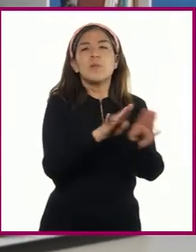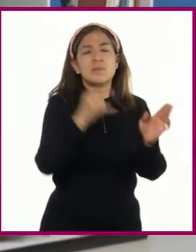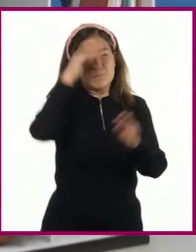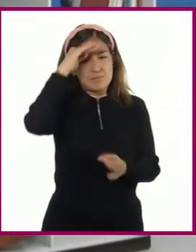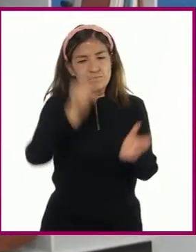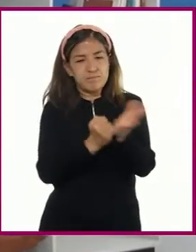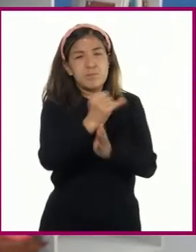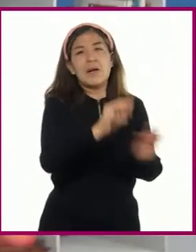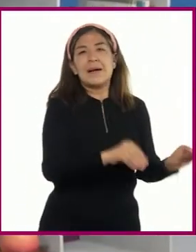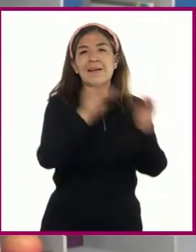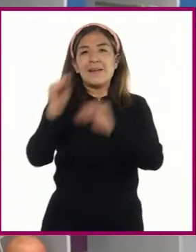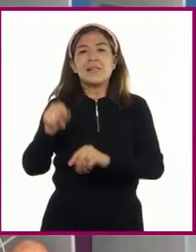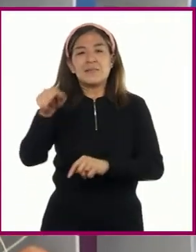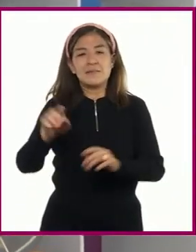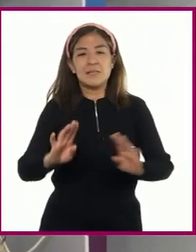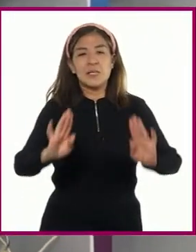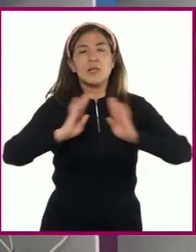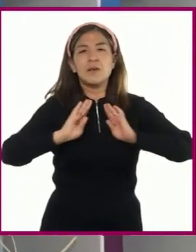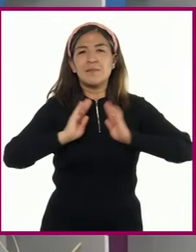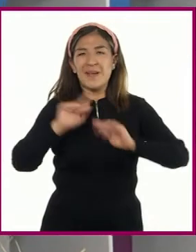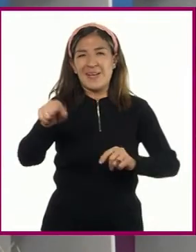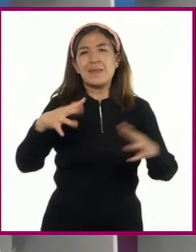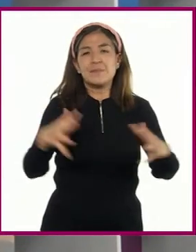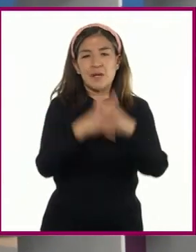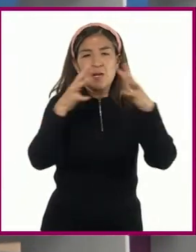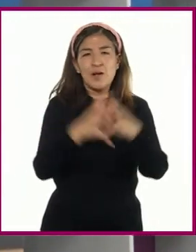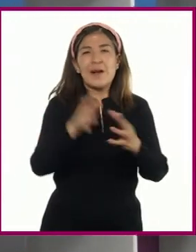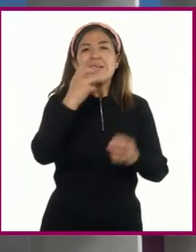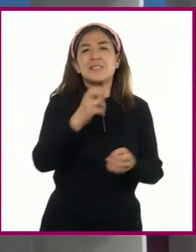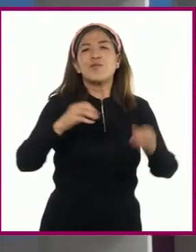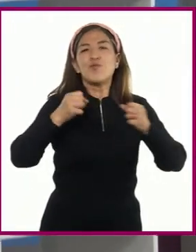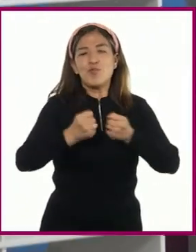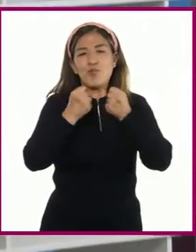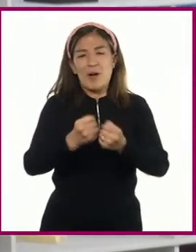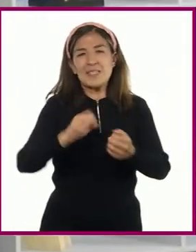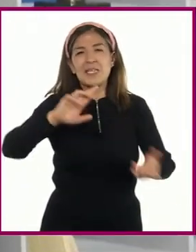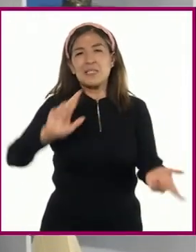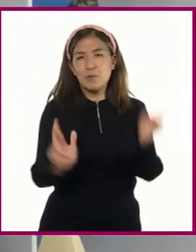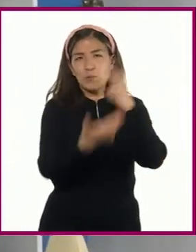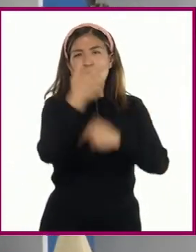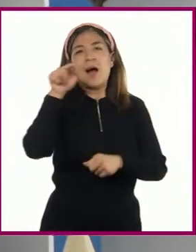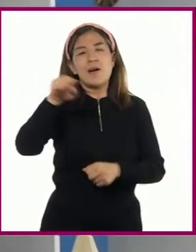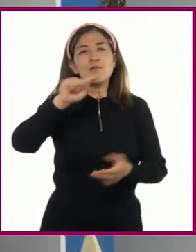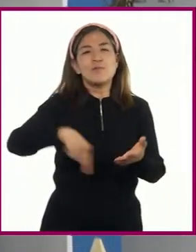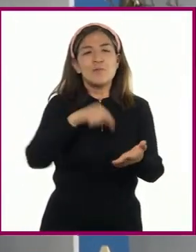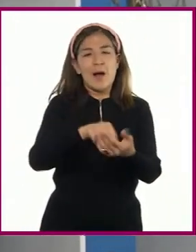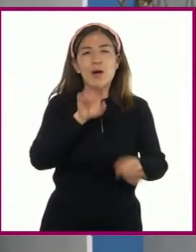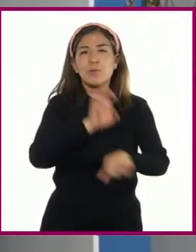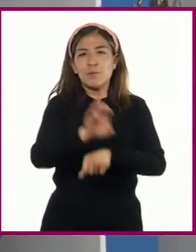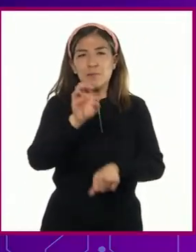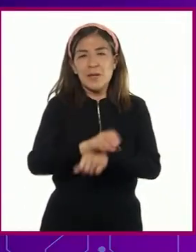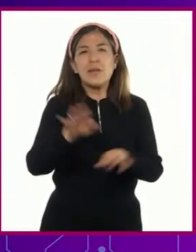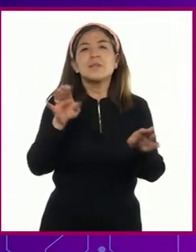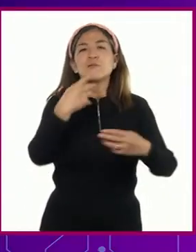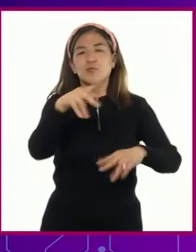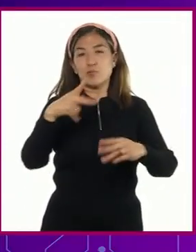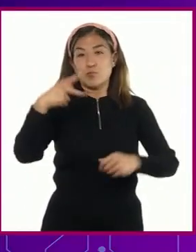guerrilla de las FARC, Fuerzas Armadas Revolucionarias de Colombia, Ejército del Pueblo.